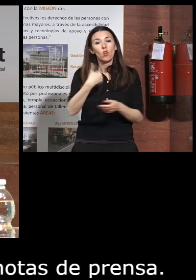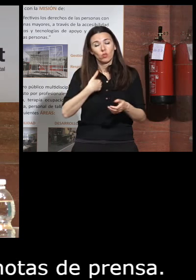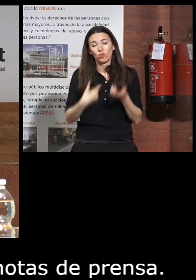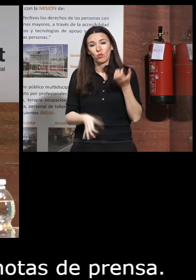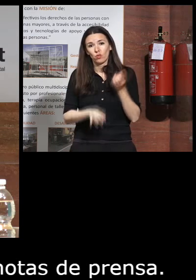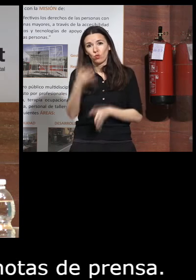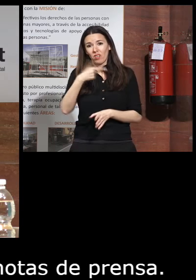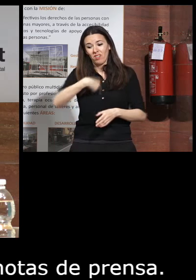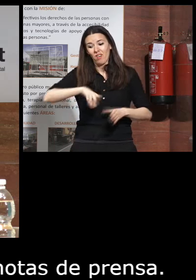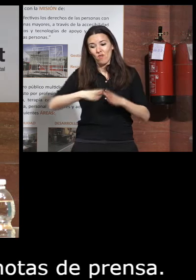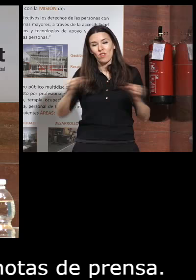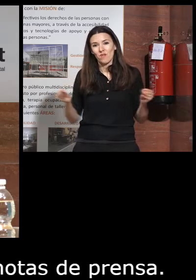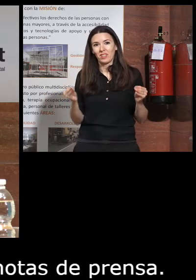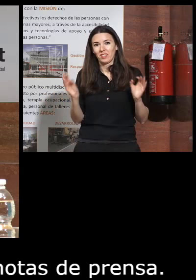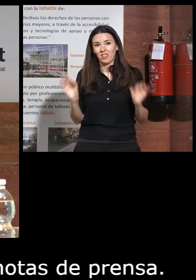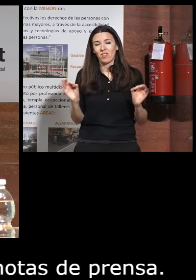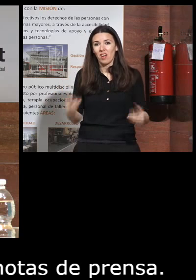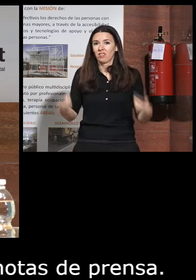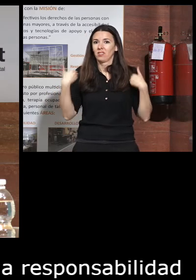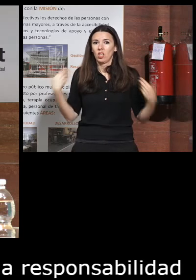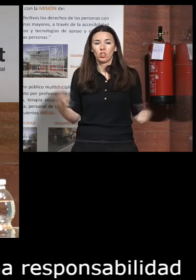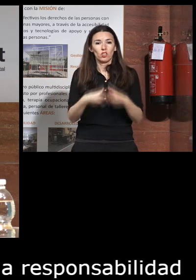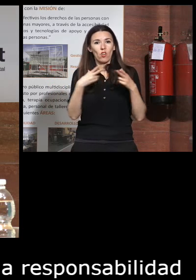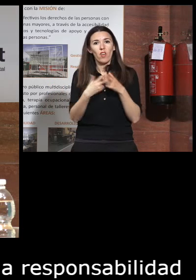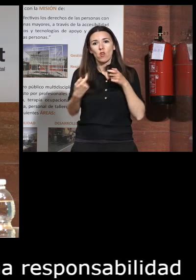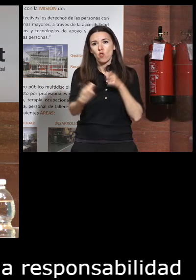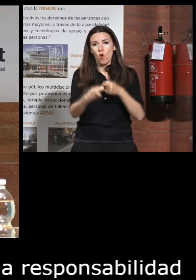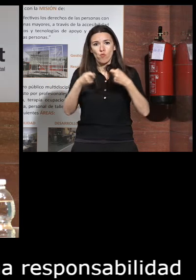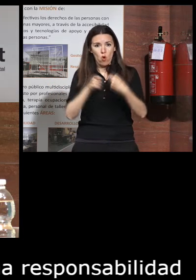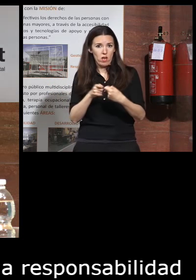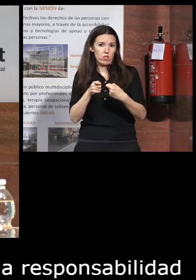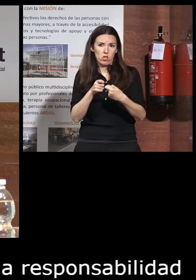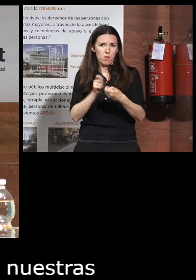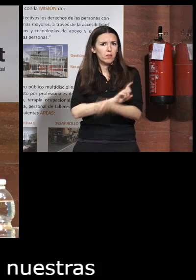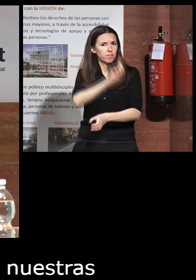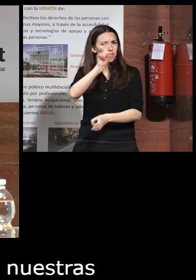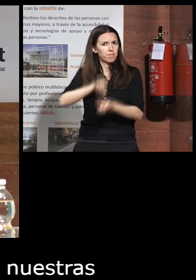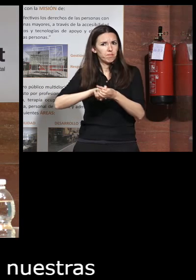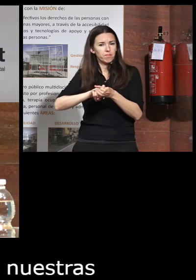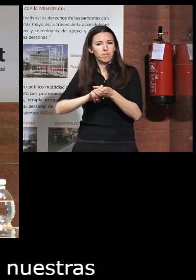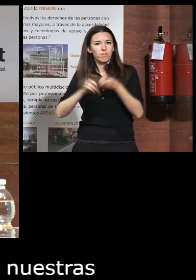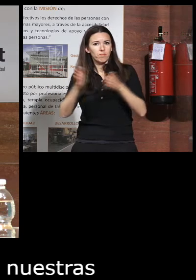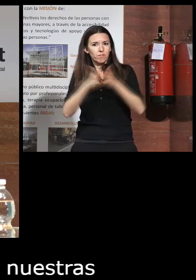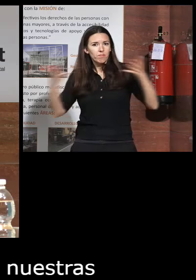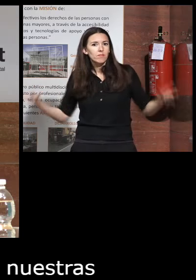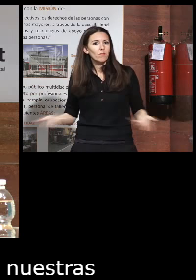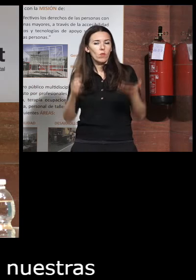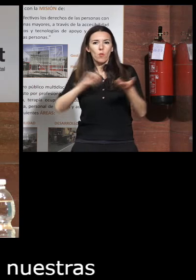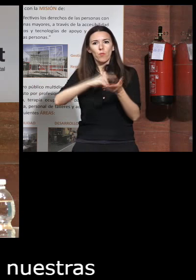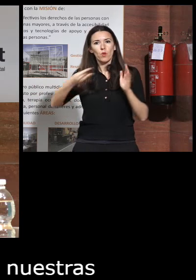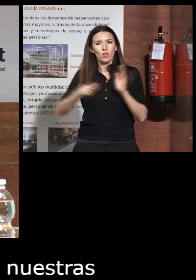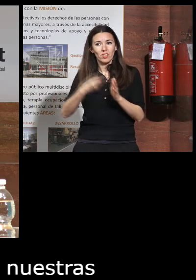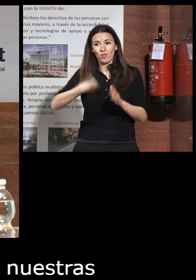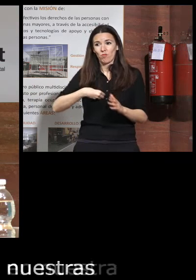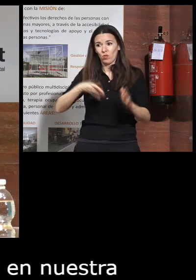de que nuestra universidad desde luego esa responsabilidad social corporativa está siendo partícipe y fomentando muchos de los proyectos que os